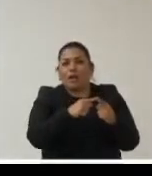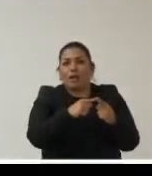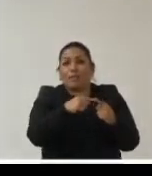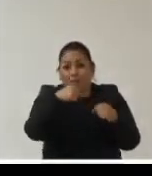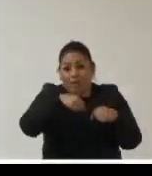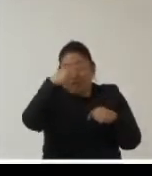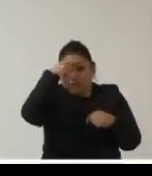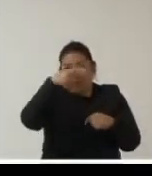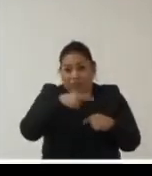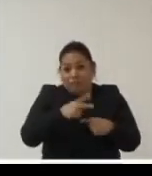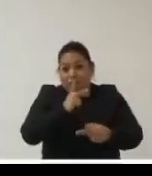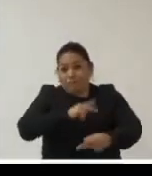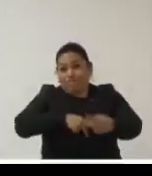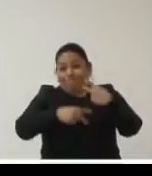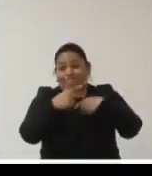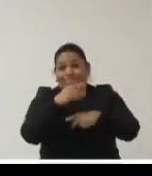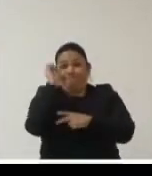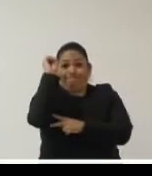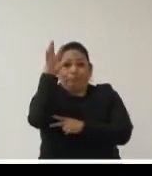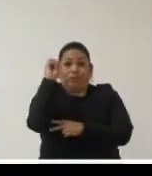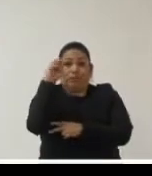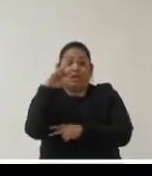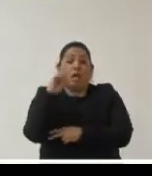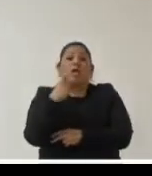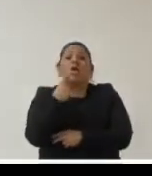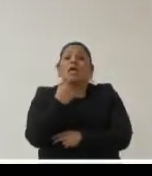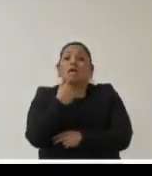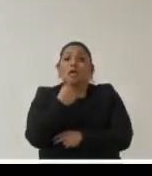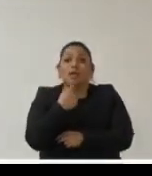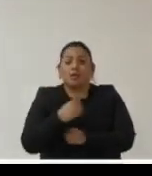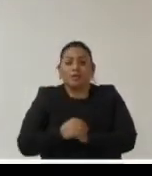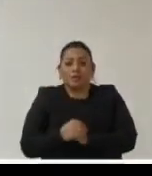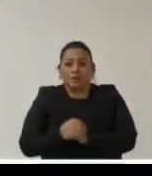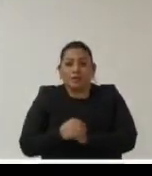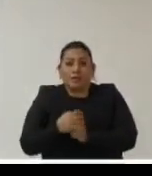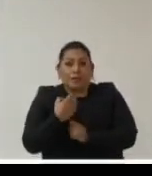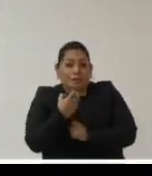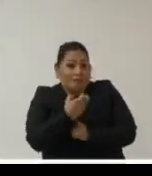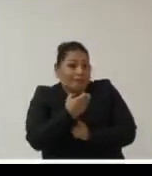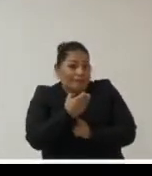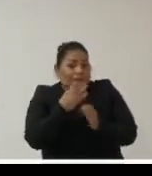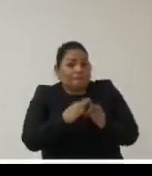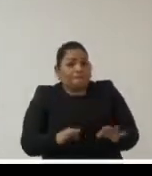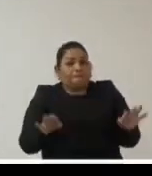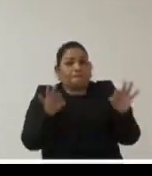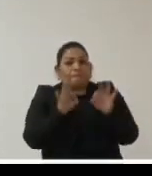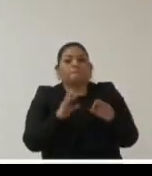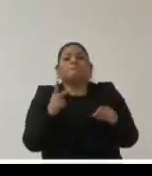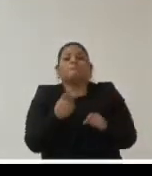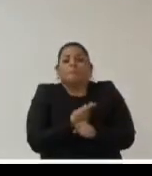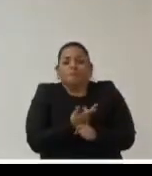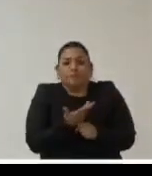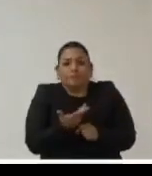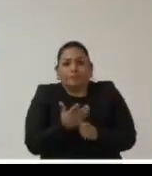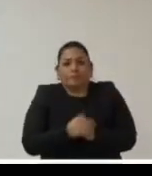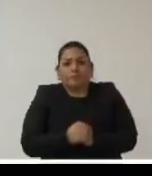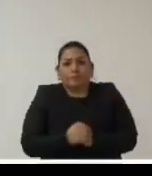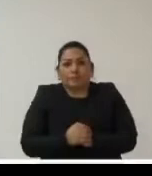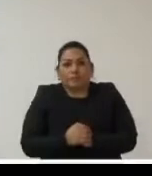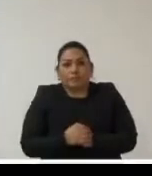a semáforos rojos entonces esta prevalencia de la emergencia qué va a pasar la